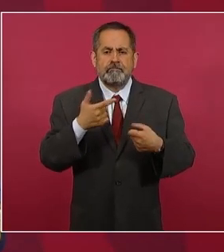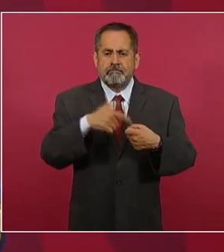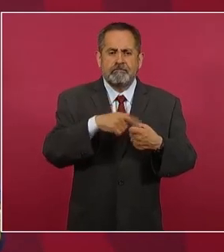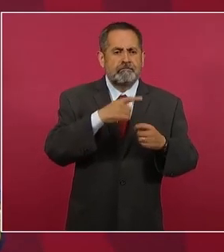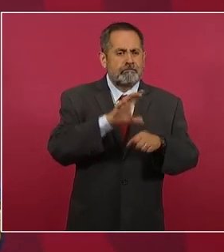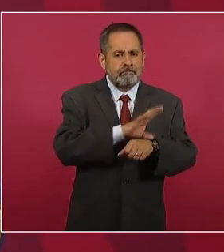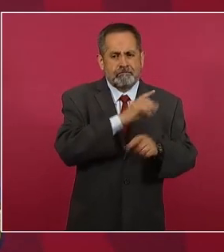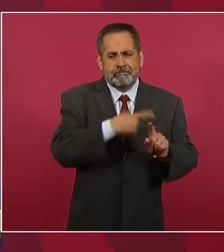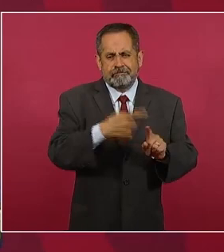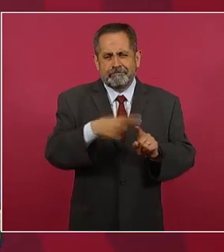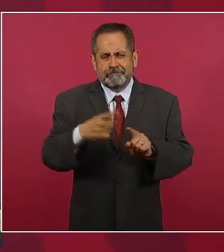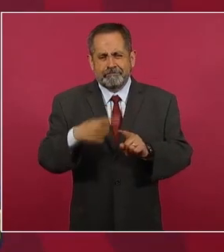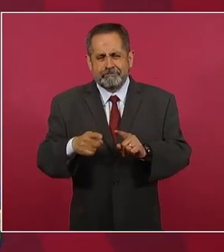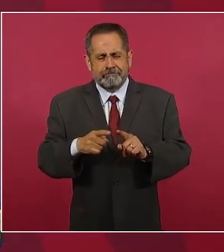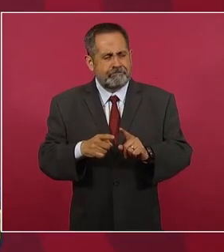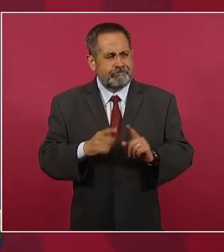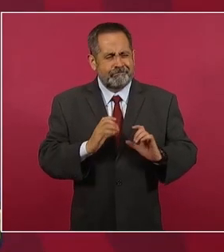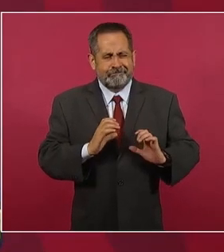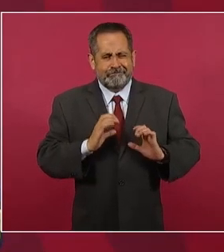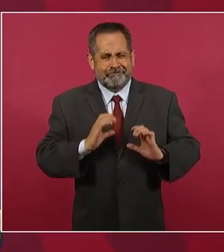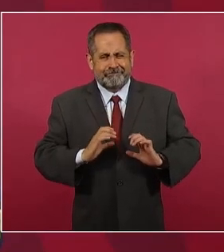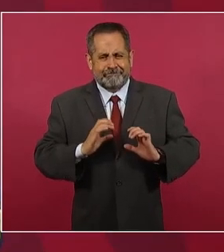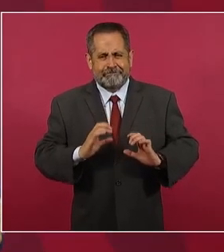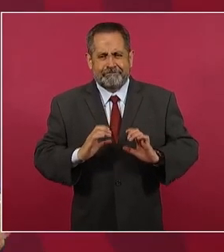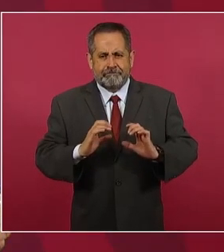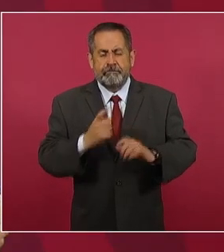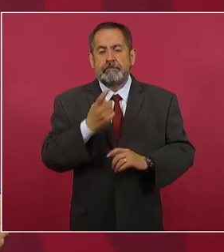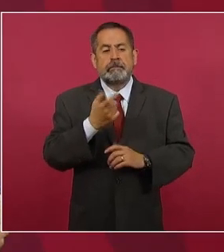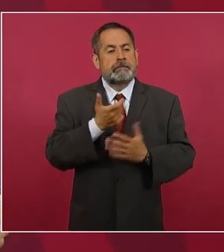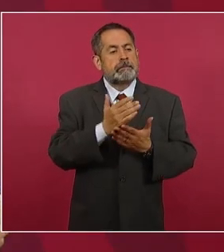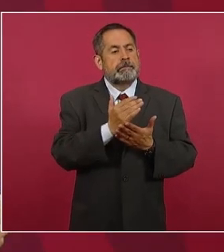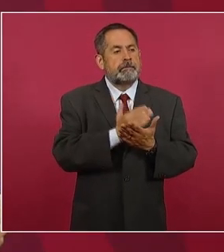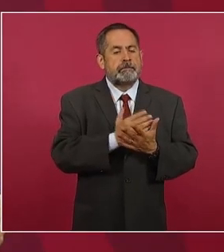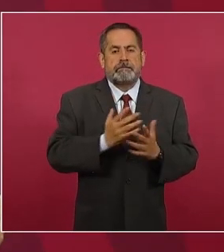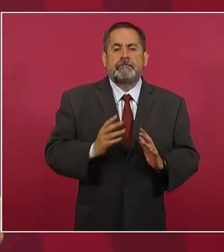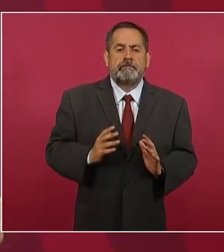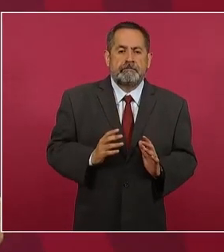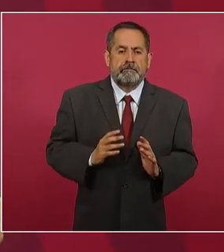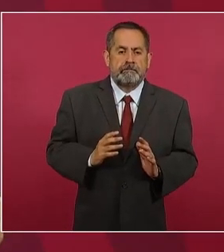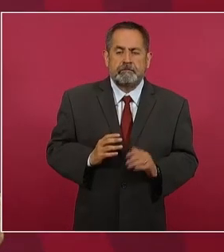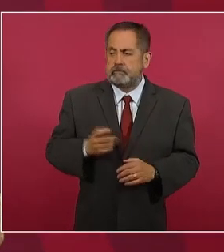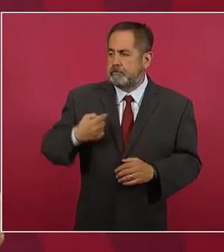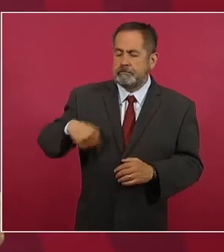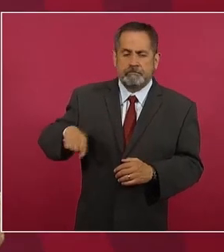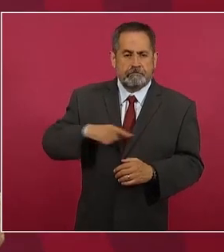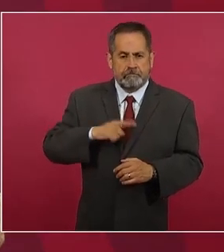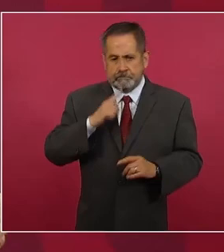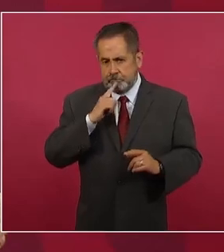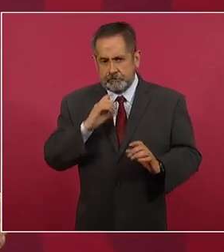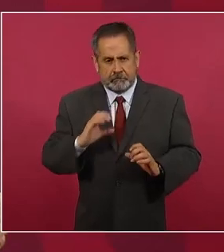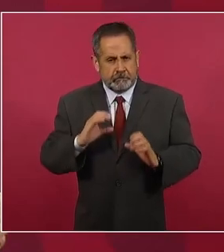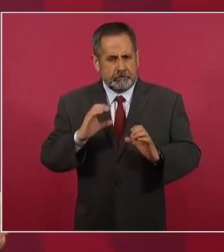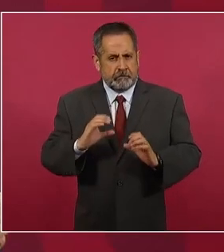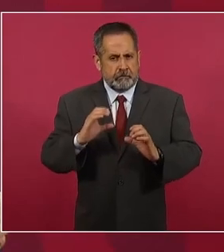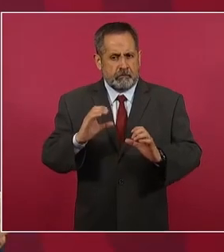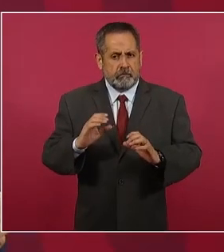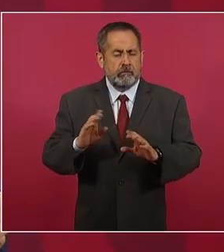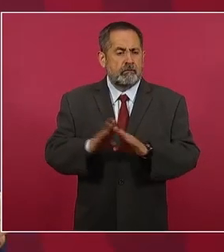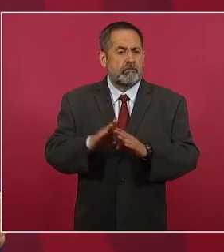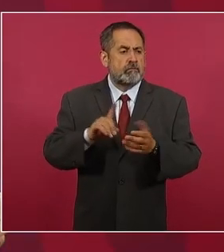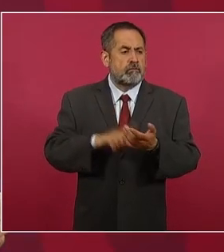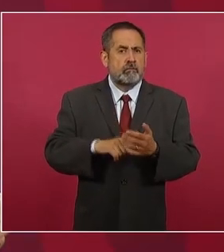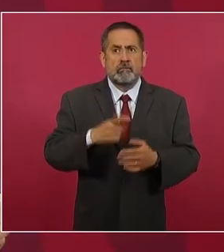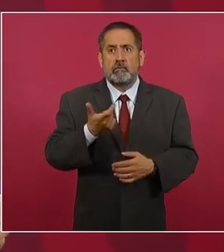Esto nos ha permitido que tengamos una